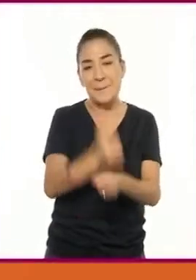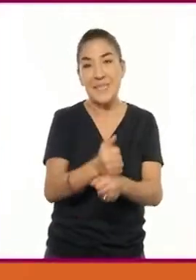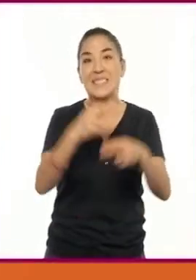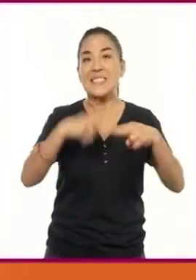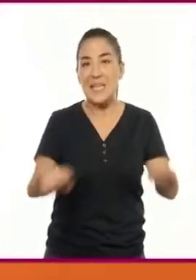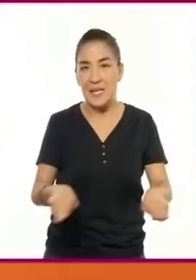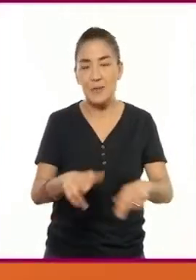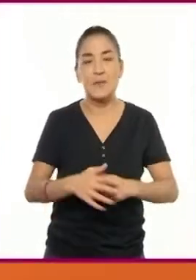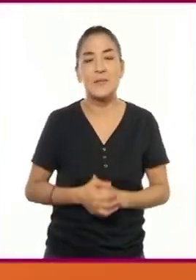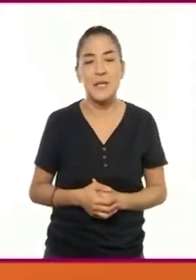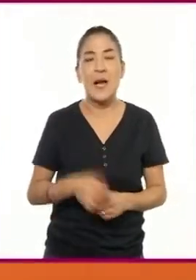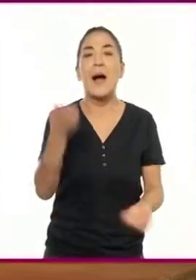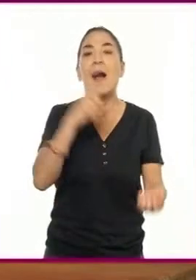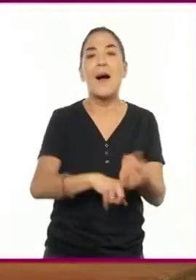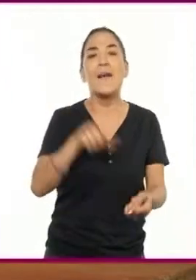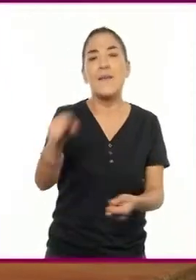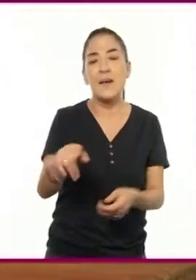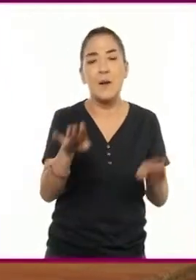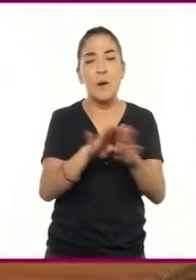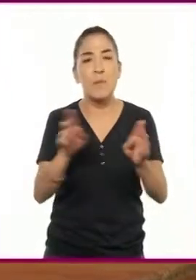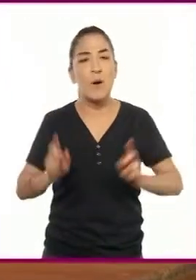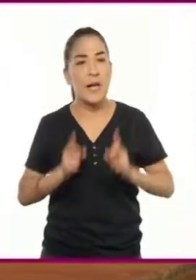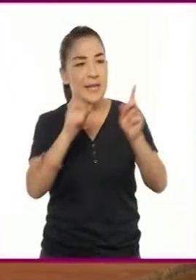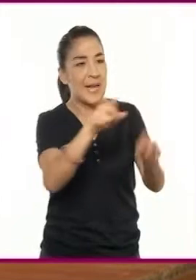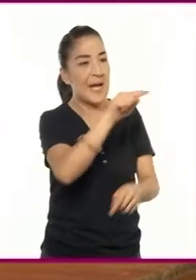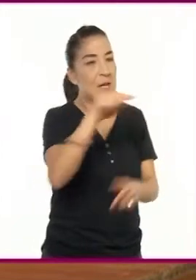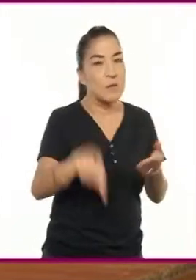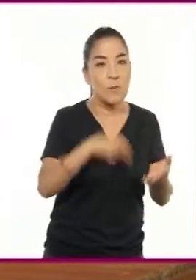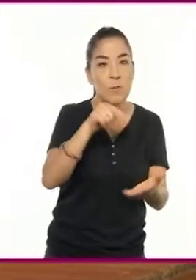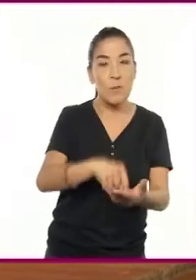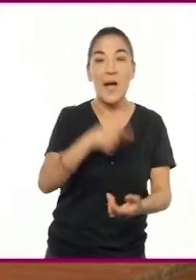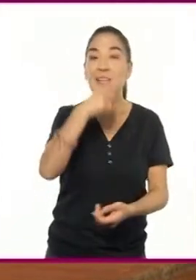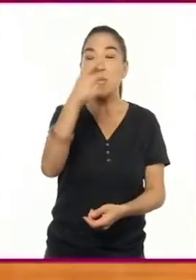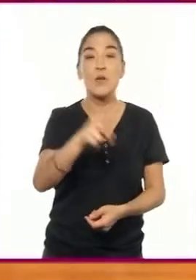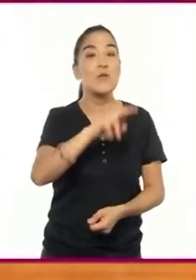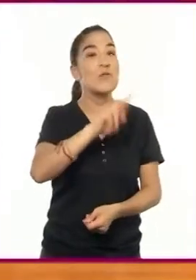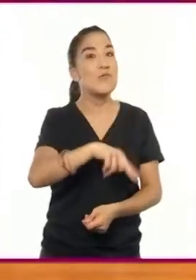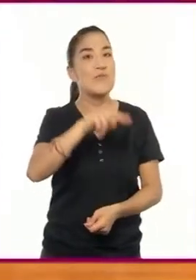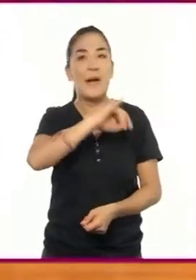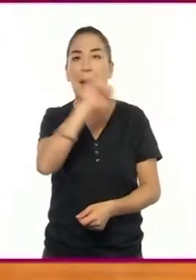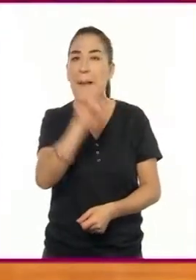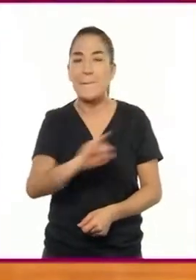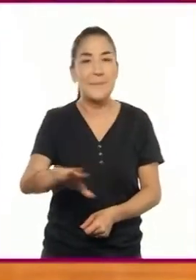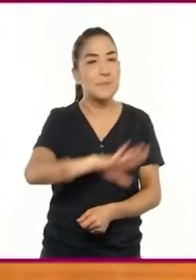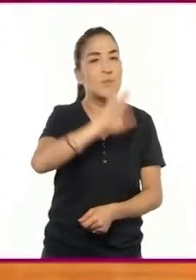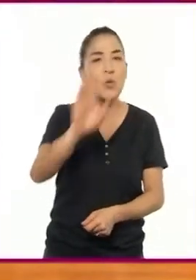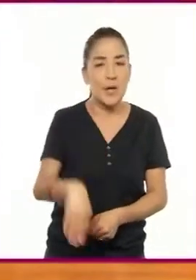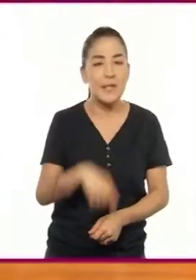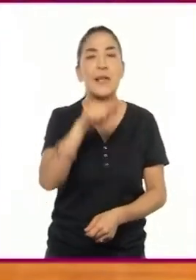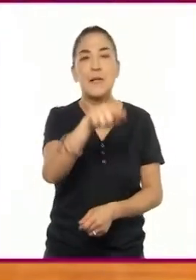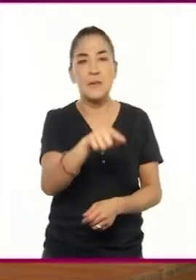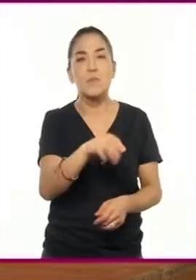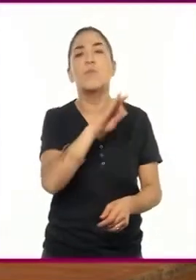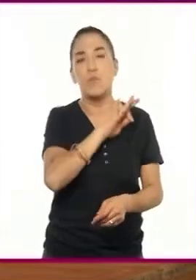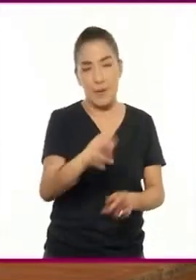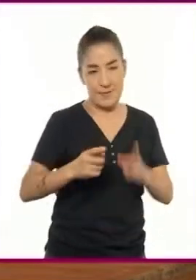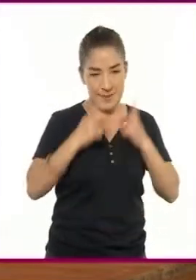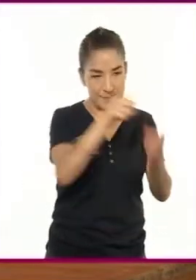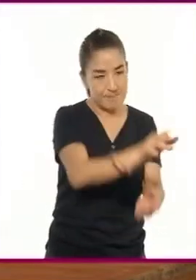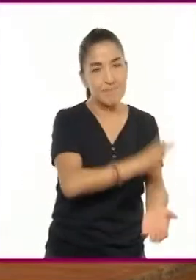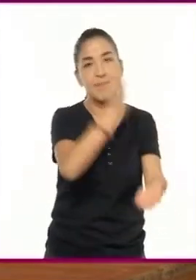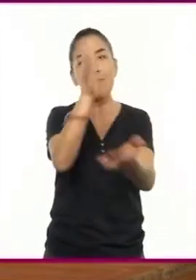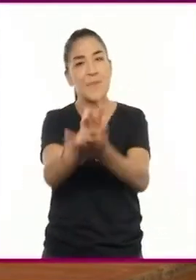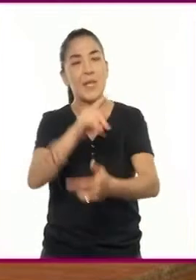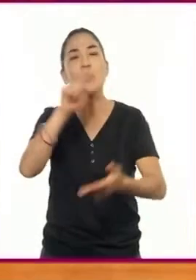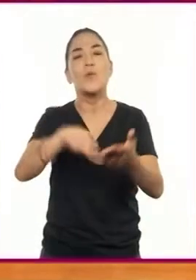El señor que le dio al ojo en el país donde nunca se muere, le da la oportunidad de visitar su hogar, con